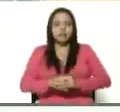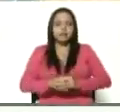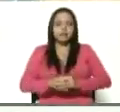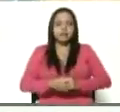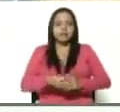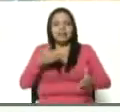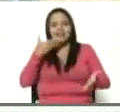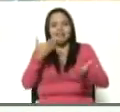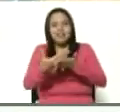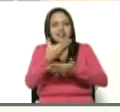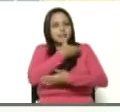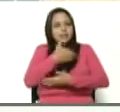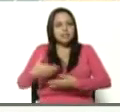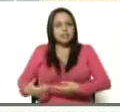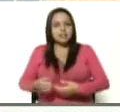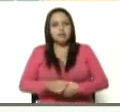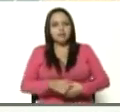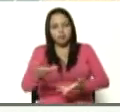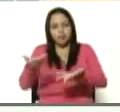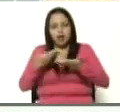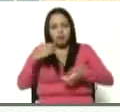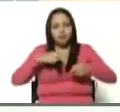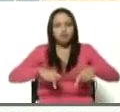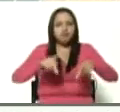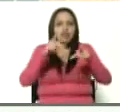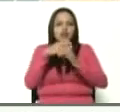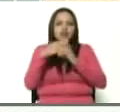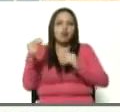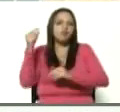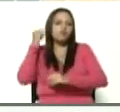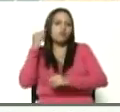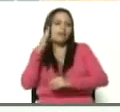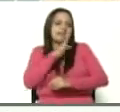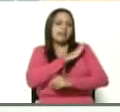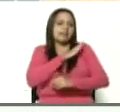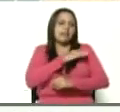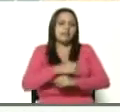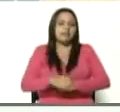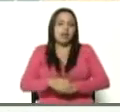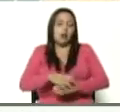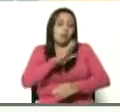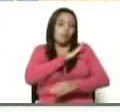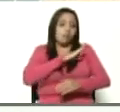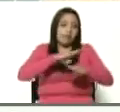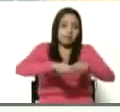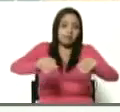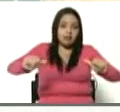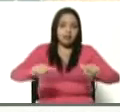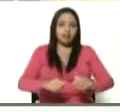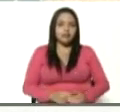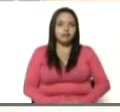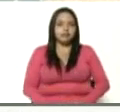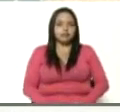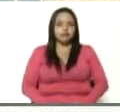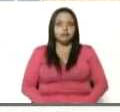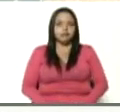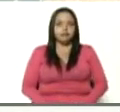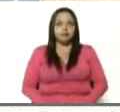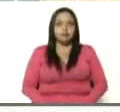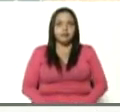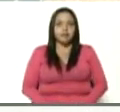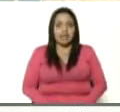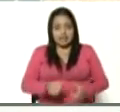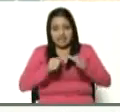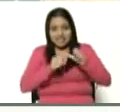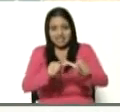autoridades acá presentes por brindarnos esta oportunidad a todas las mujeres de tener nuestra titularidad de las tierras, de continuar con